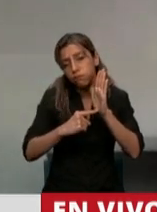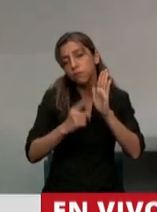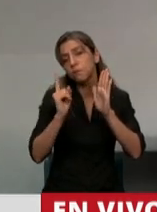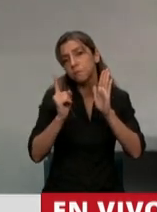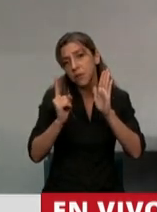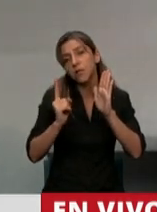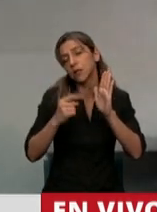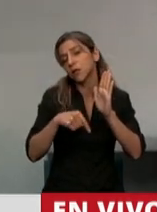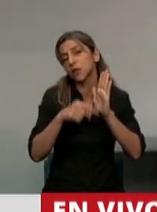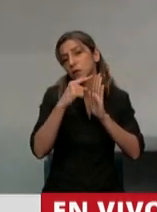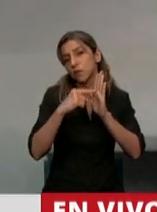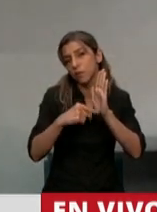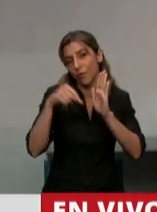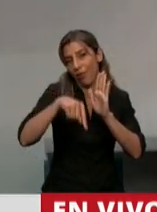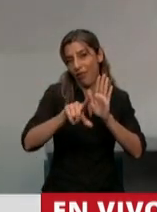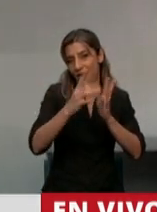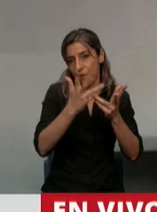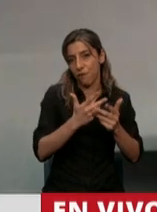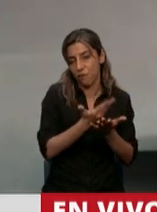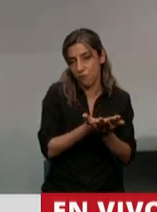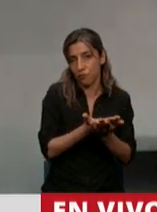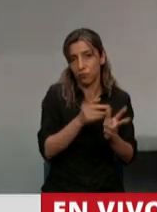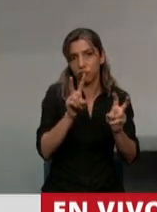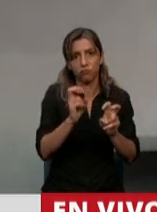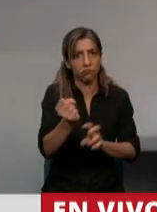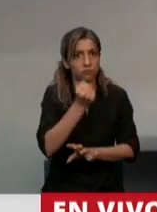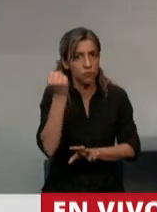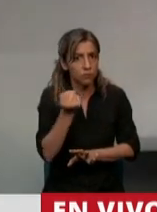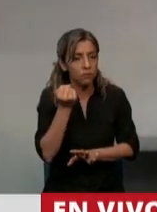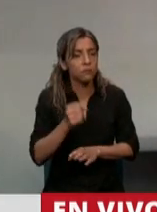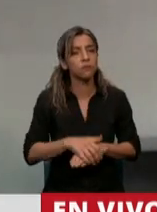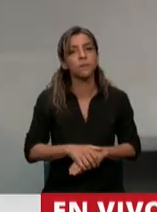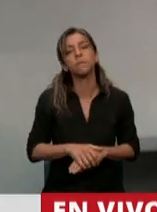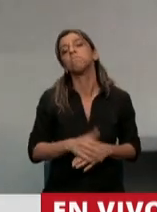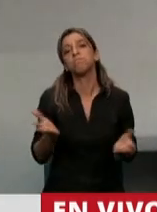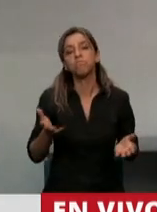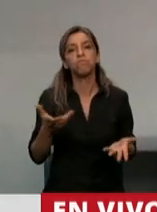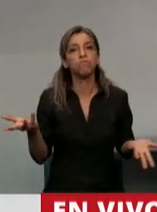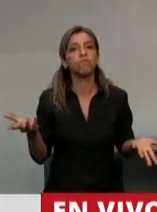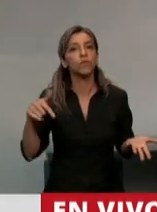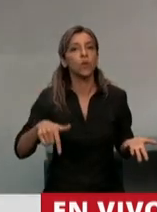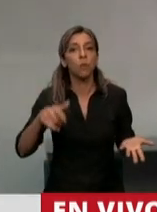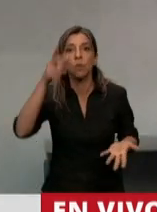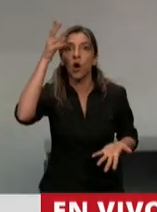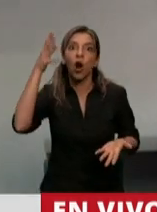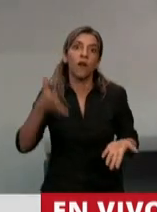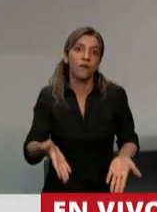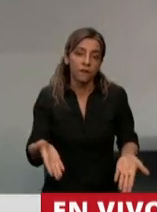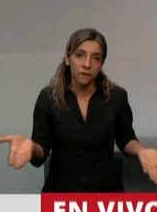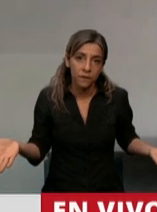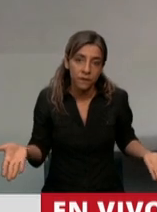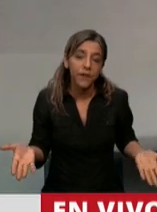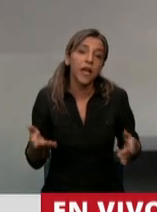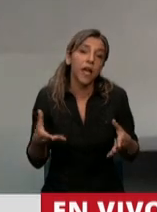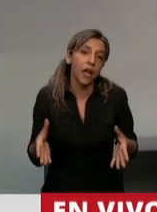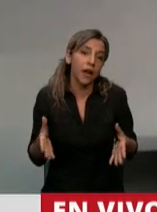este gran tema. Por fin, aunque inmediatamente nos volvamos al mar, por fin tocamos, en el día de hoy, junto con el